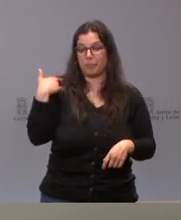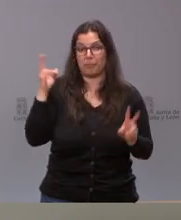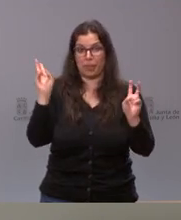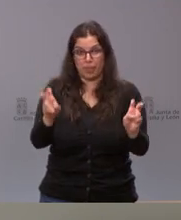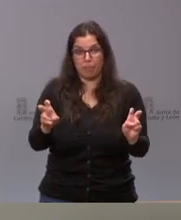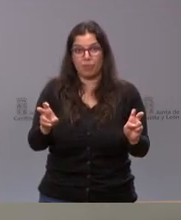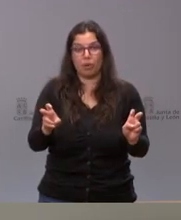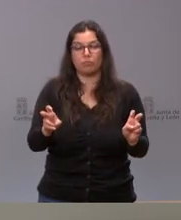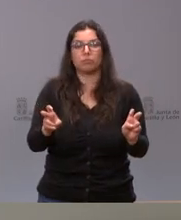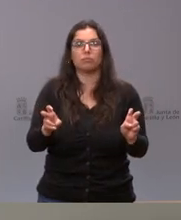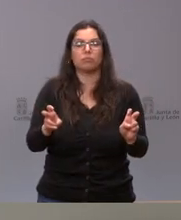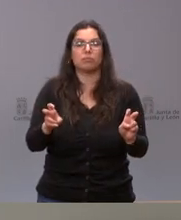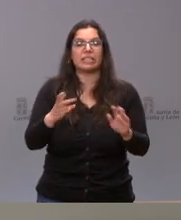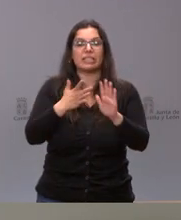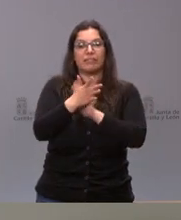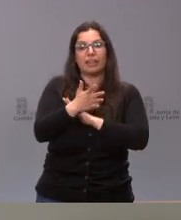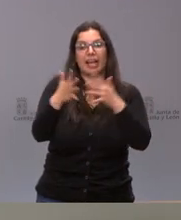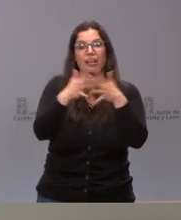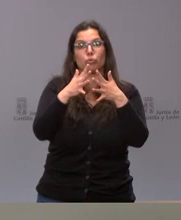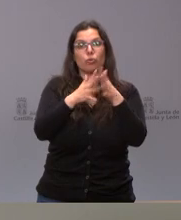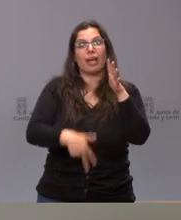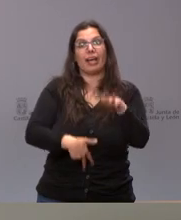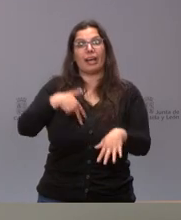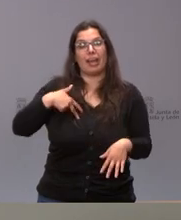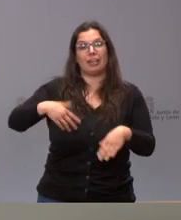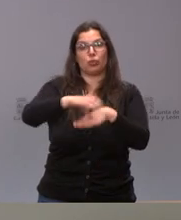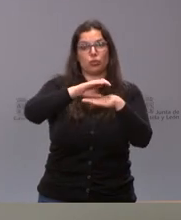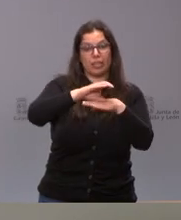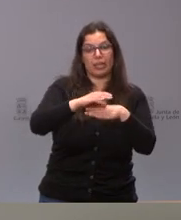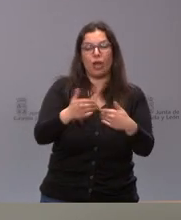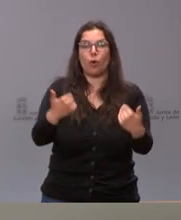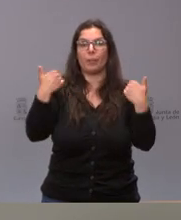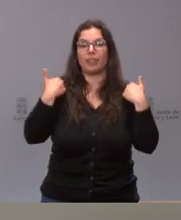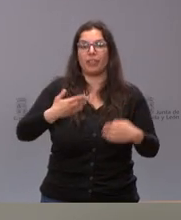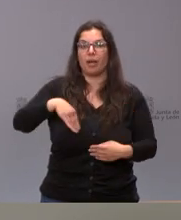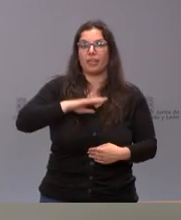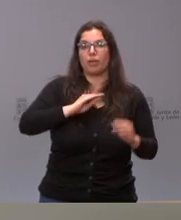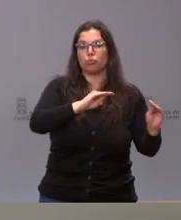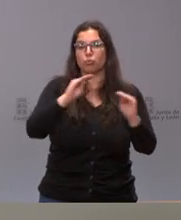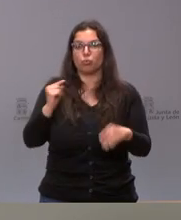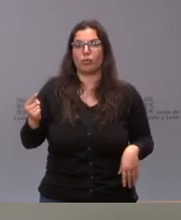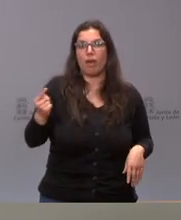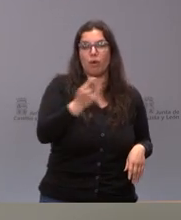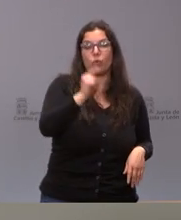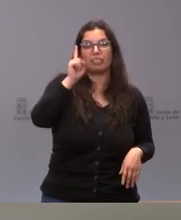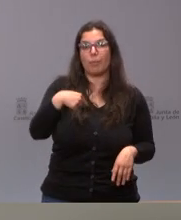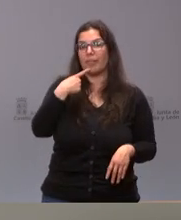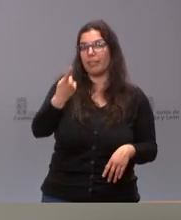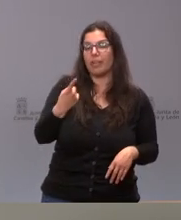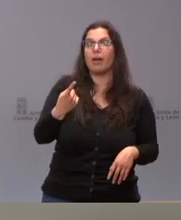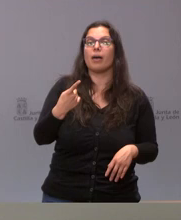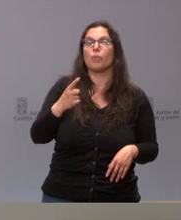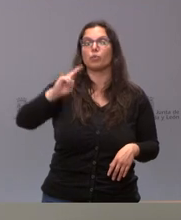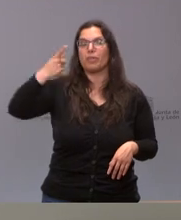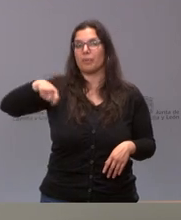no solamente definíamos las estructuras generales de las consejerías y las competencias de cada una de ellas sino también se les anunciaba cuáles iban a ser las competencias del